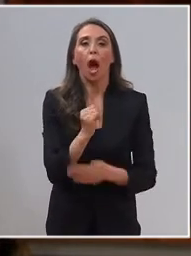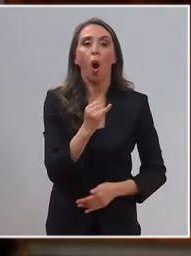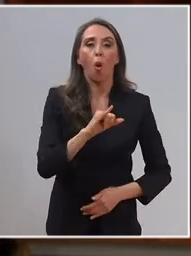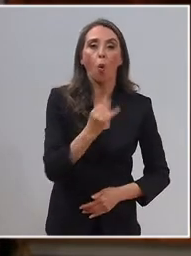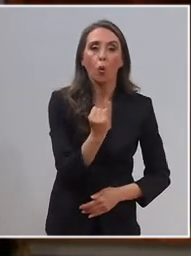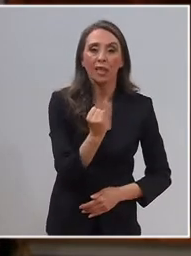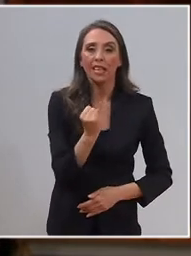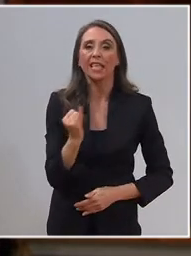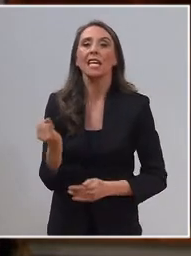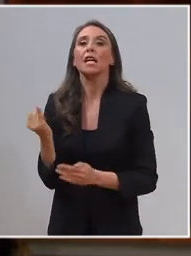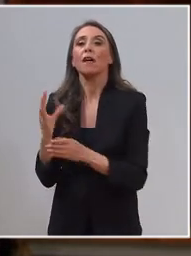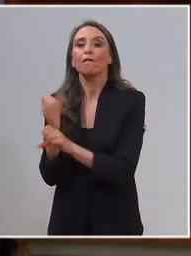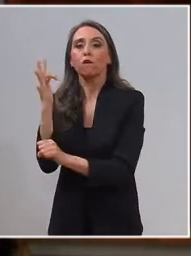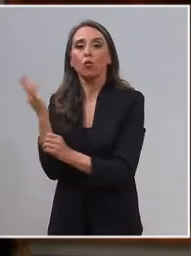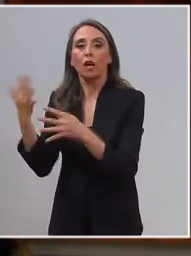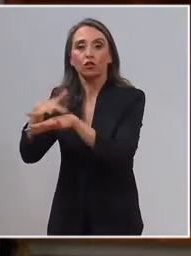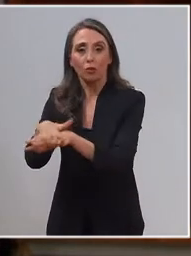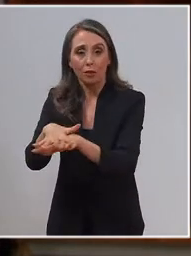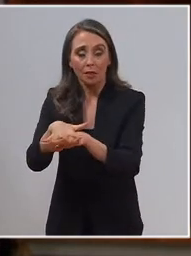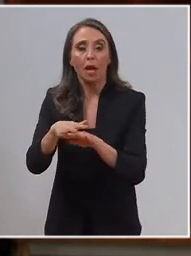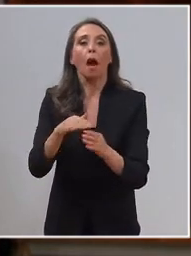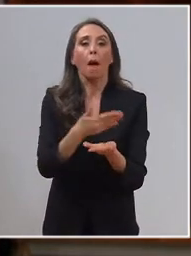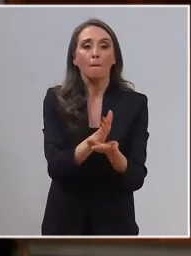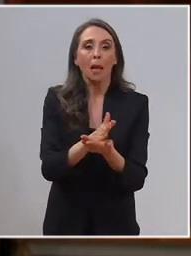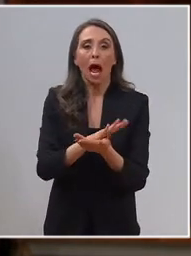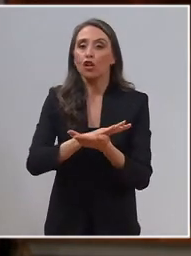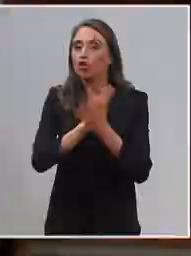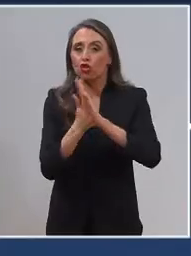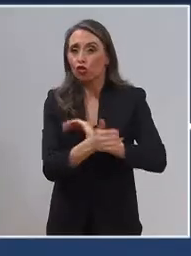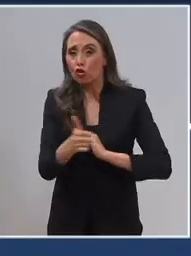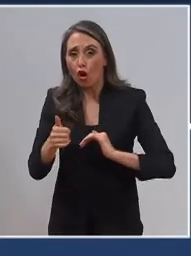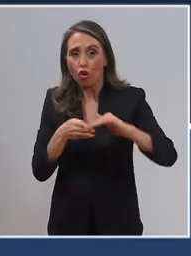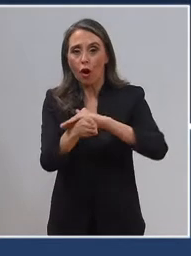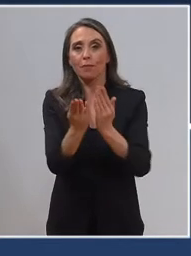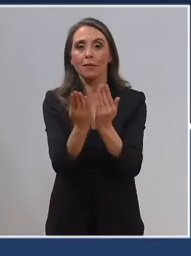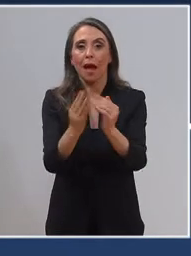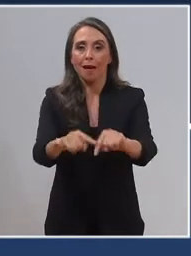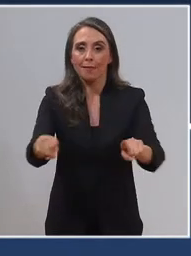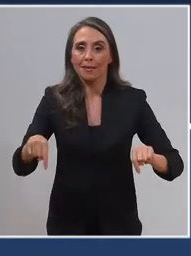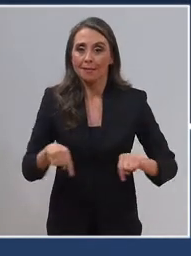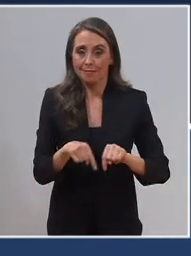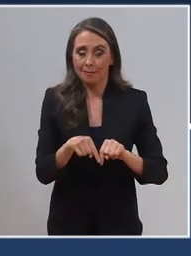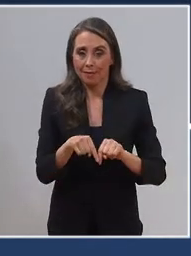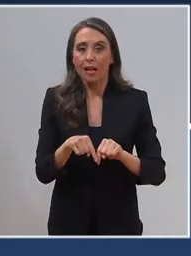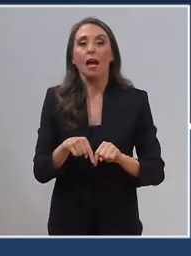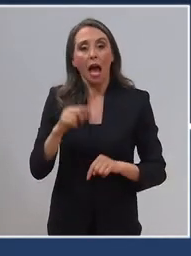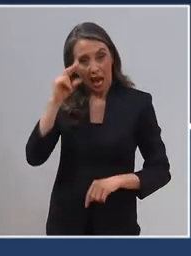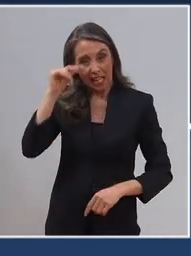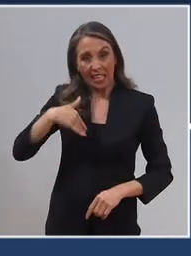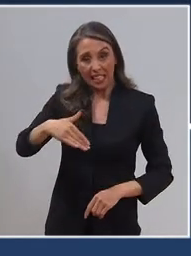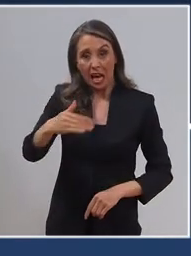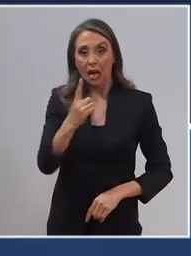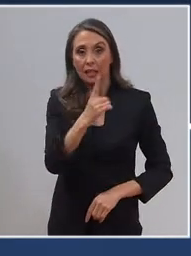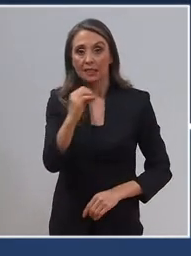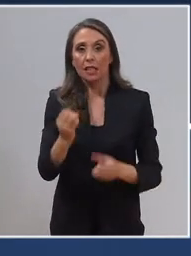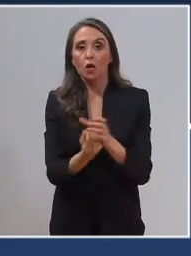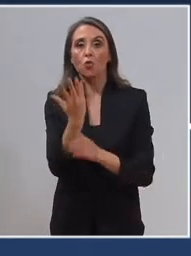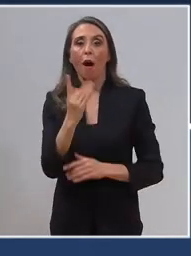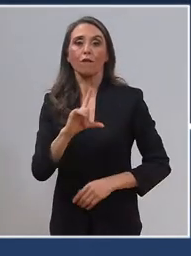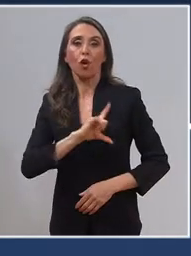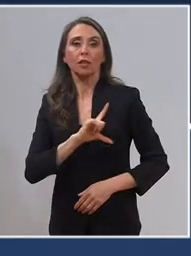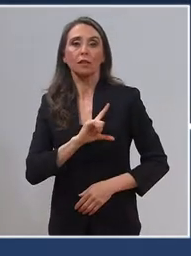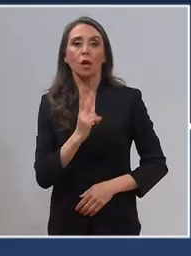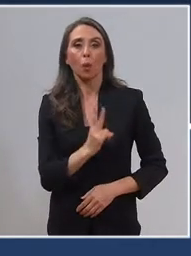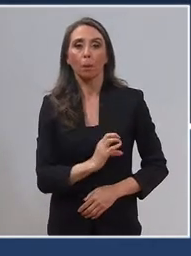Integra. Por eso implementamos el plan Todos al Aula y vamos a crear 100 nuevos liceos